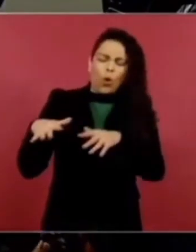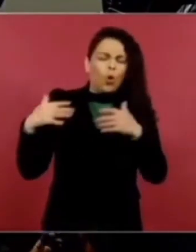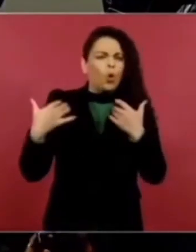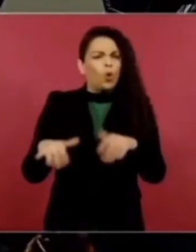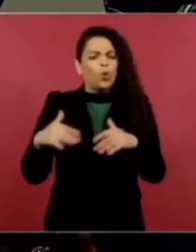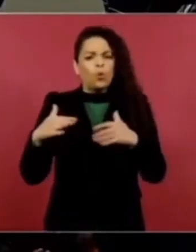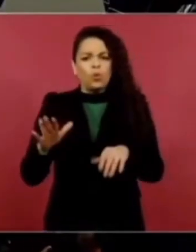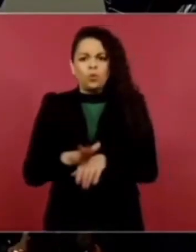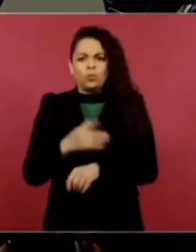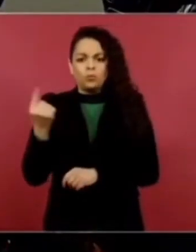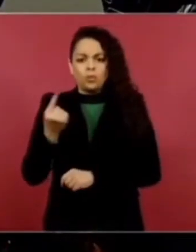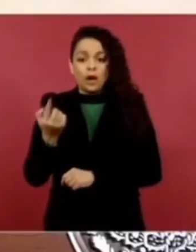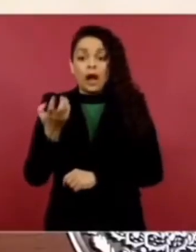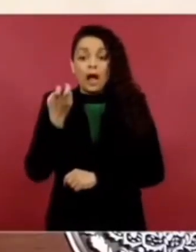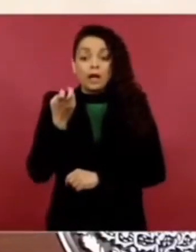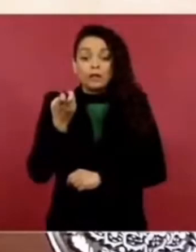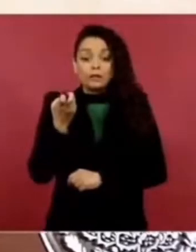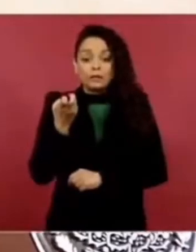empecé a saber